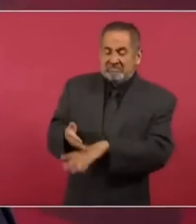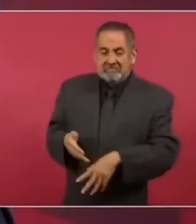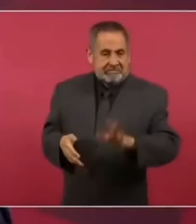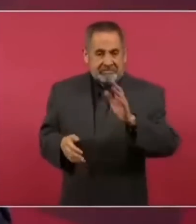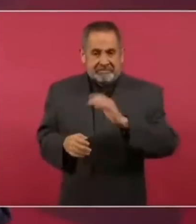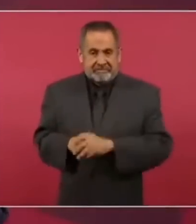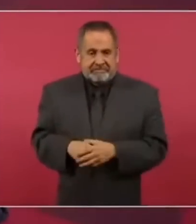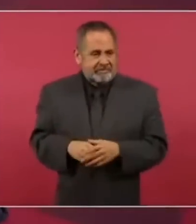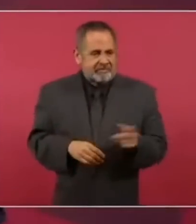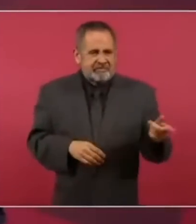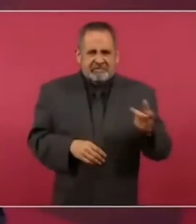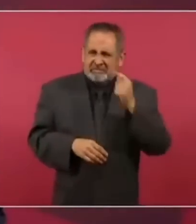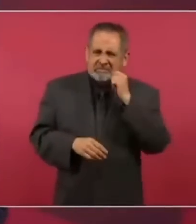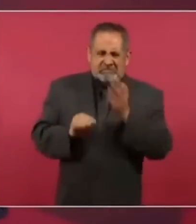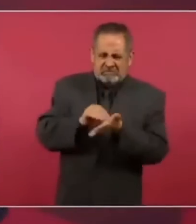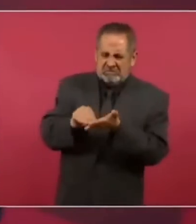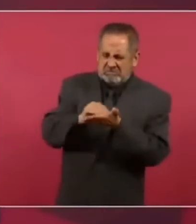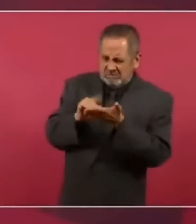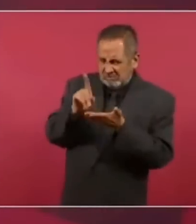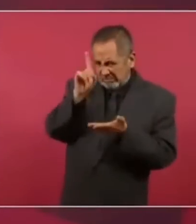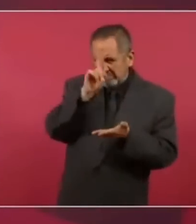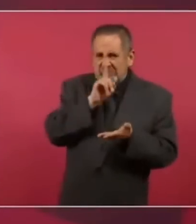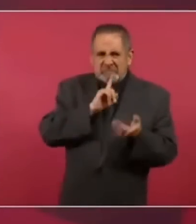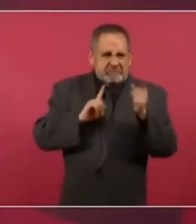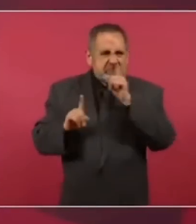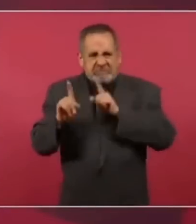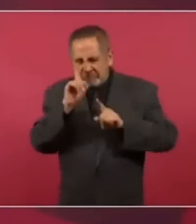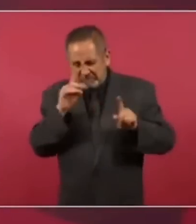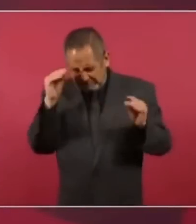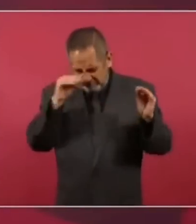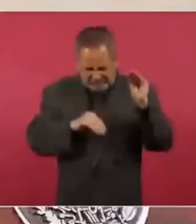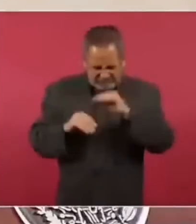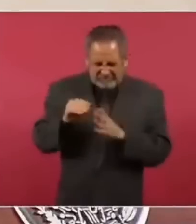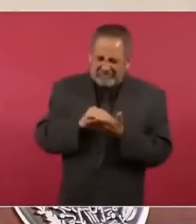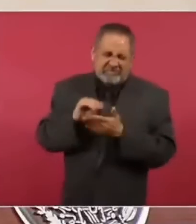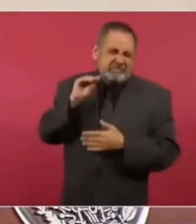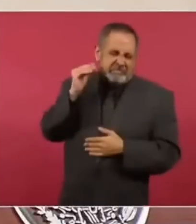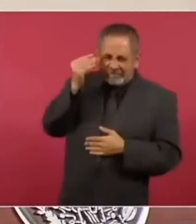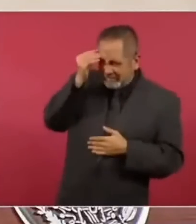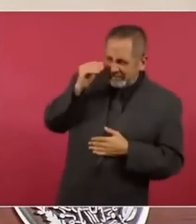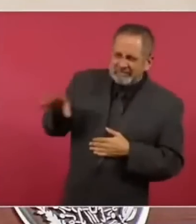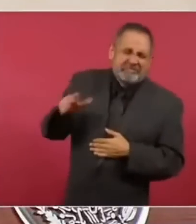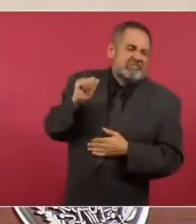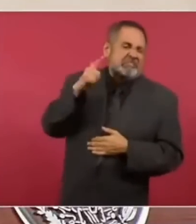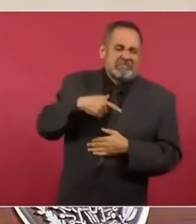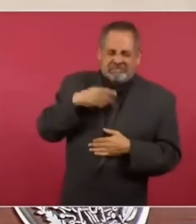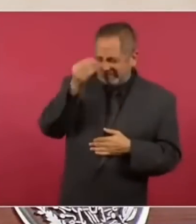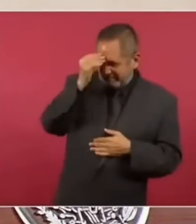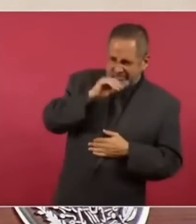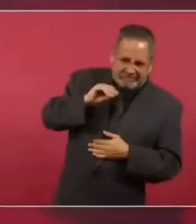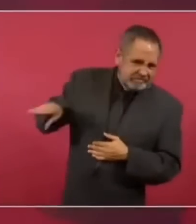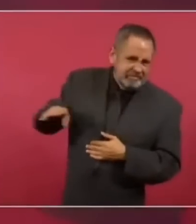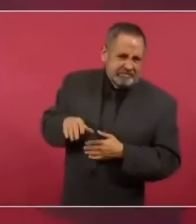apuestan a la calumnia y a la máxima de que la calumnia cuando no mancha tizna